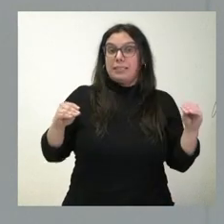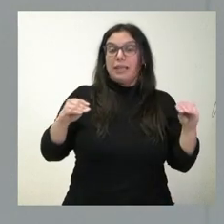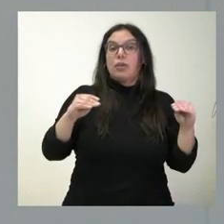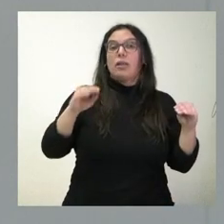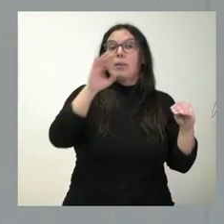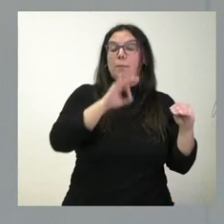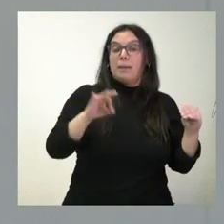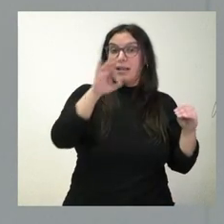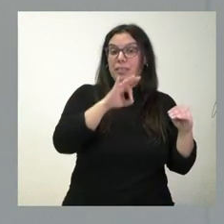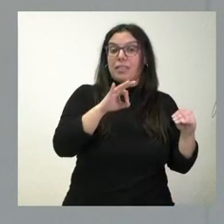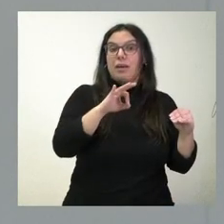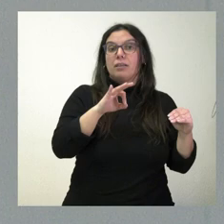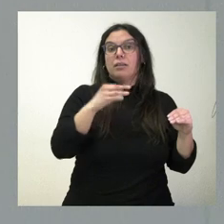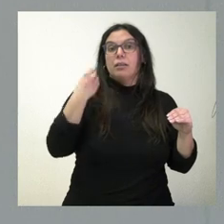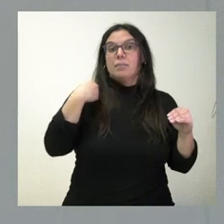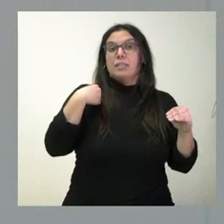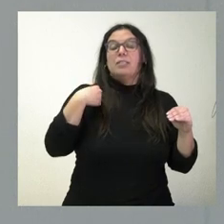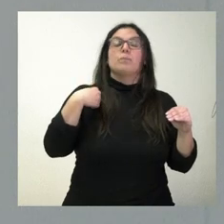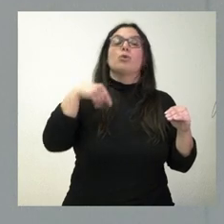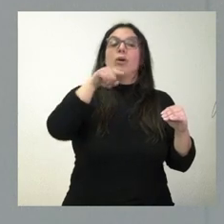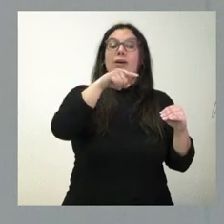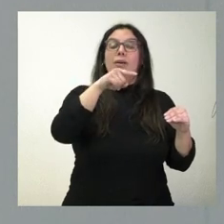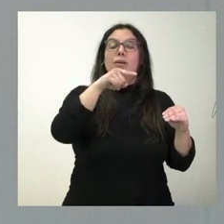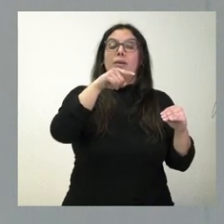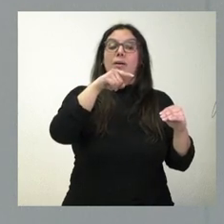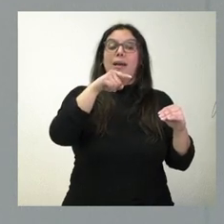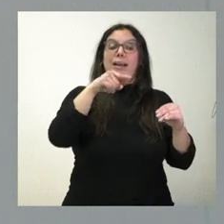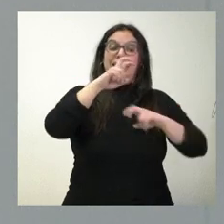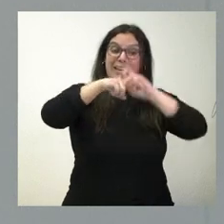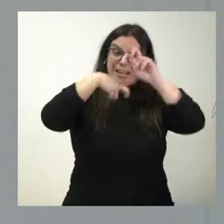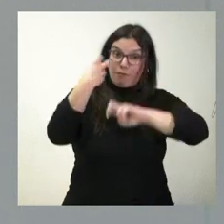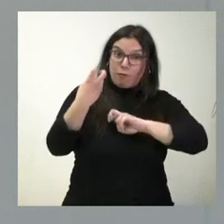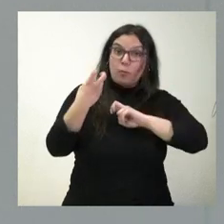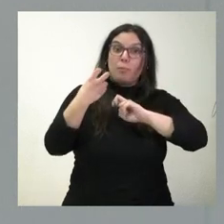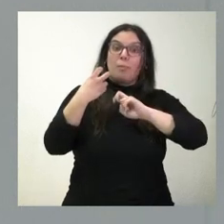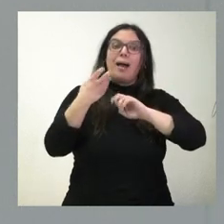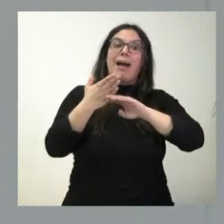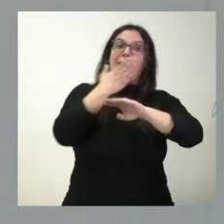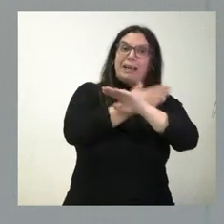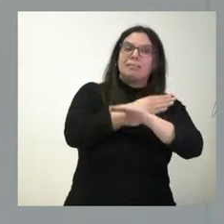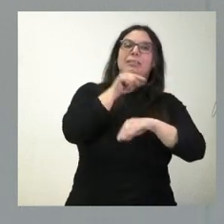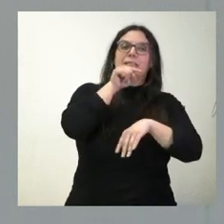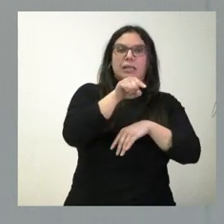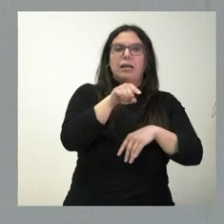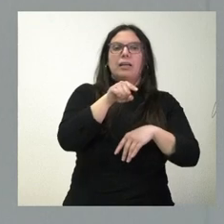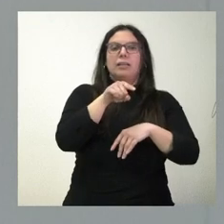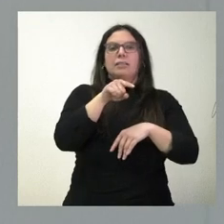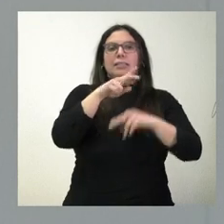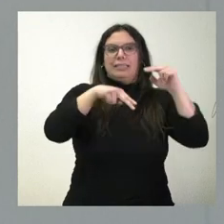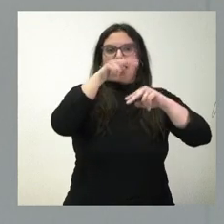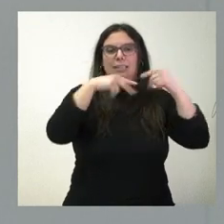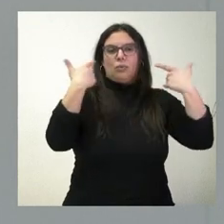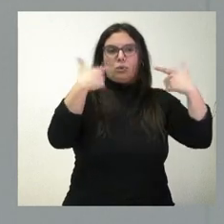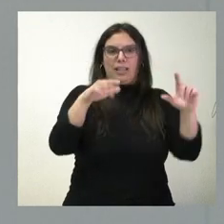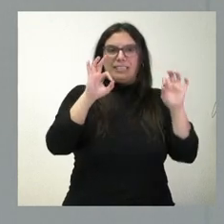Palencia, del Hospital Río Carrión, pues incluso con carácter previo a toda la reforma integral del hospital, se va a proceder a la construcción de la nueva